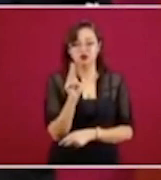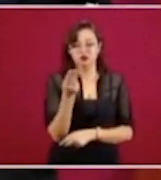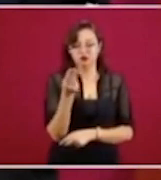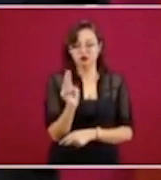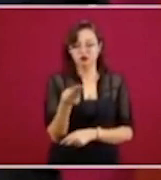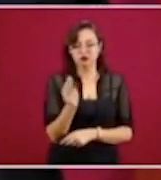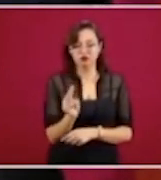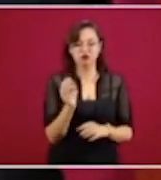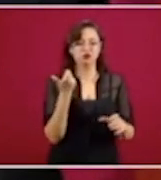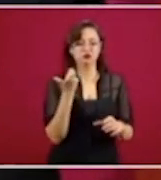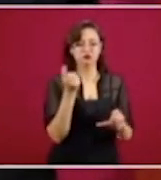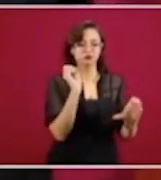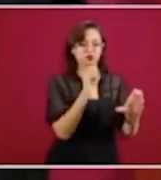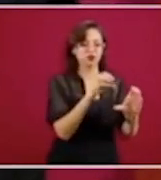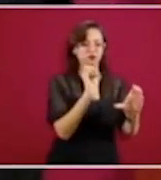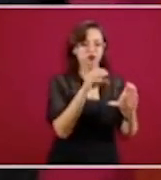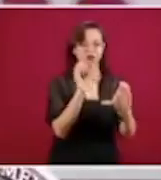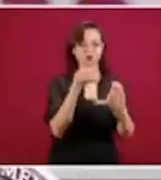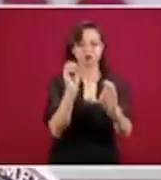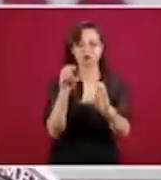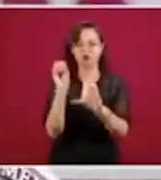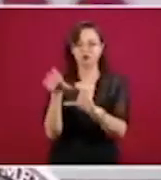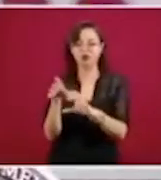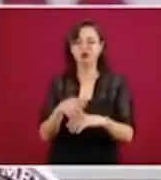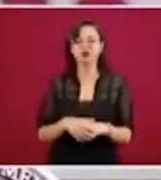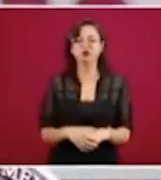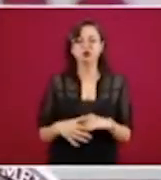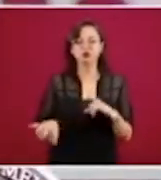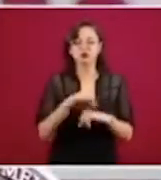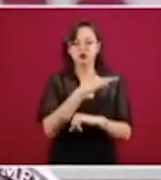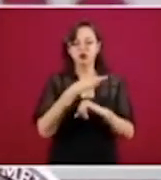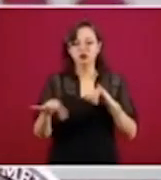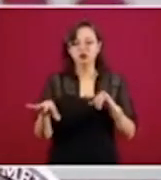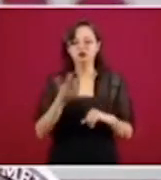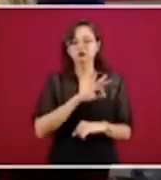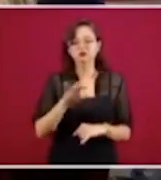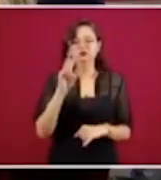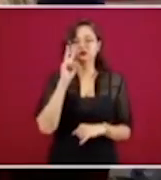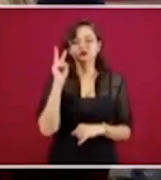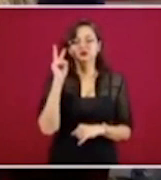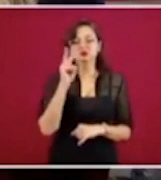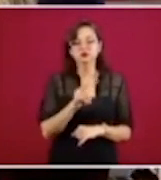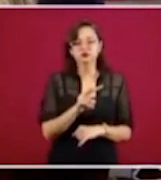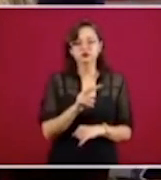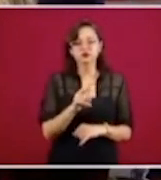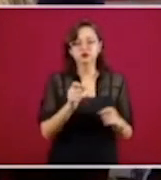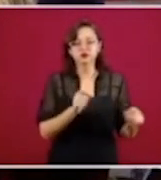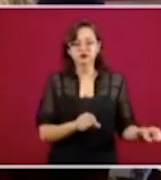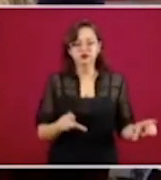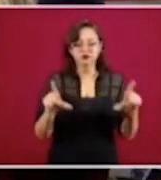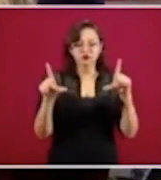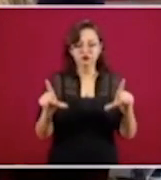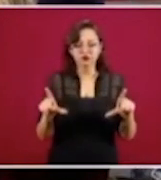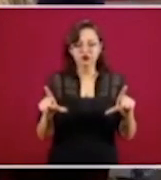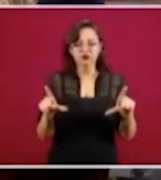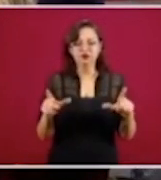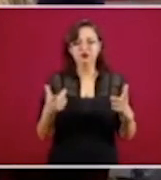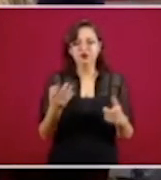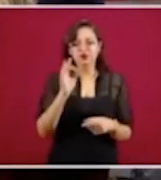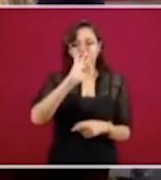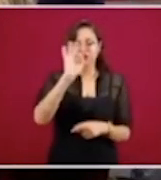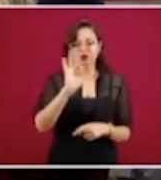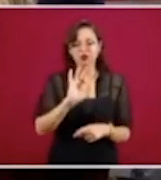transferencias electrónicas. Y por último, si lo podemos ver acá, estas serían las